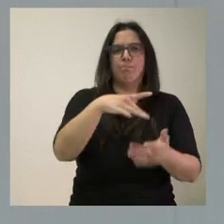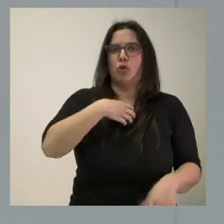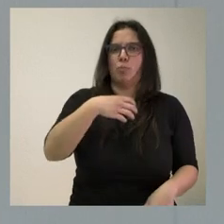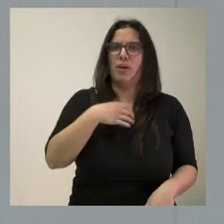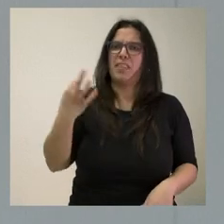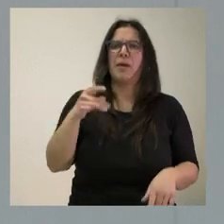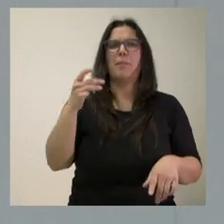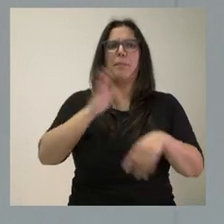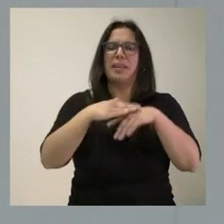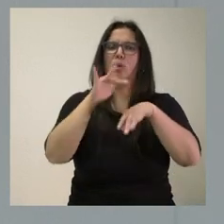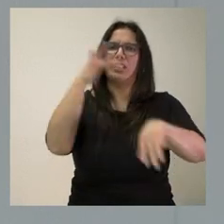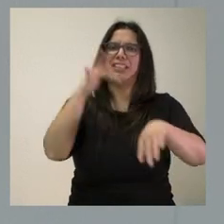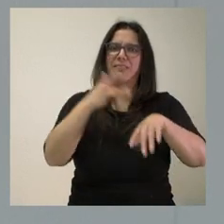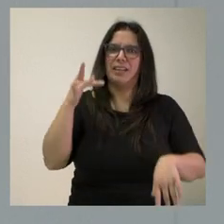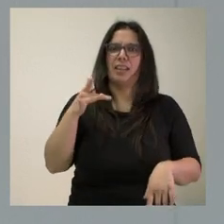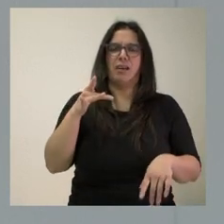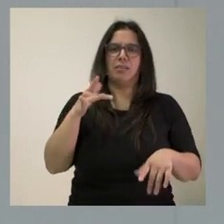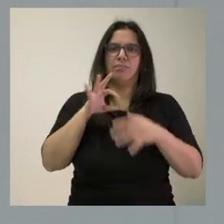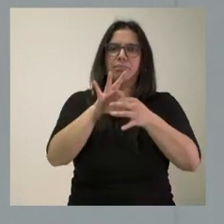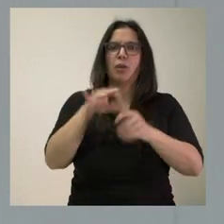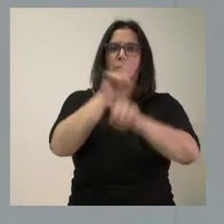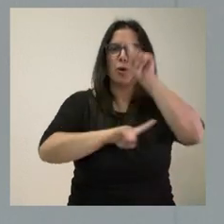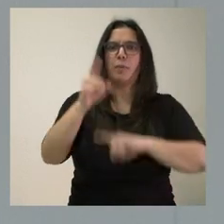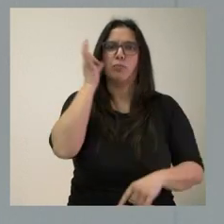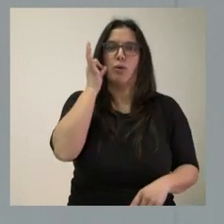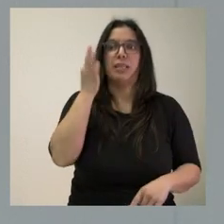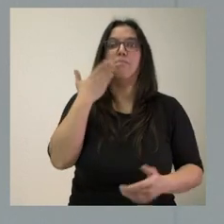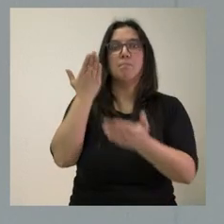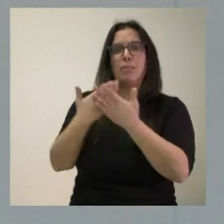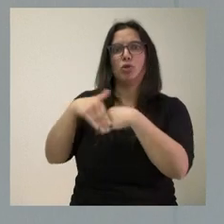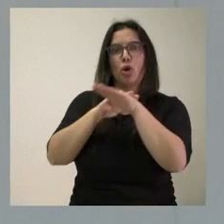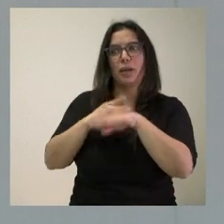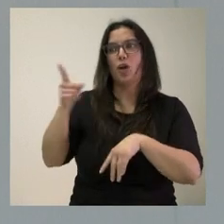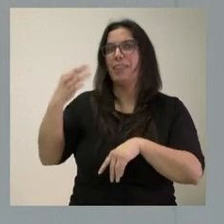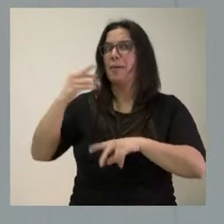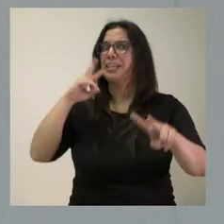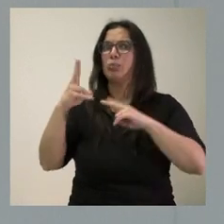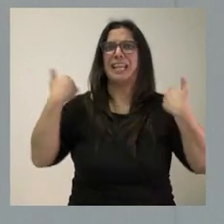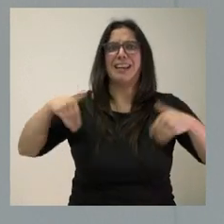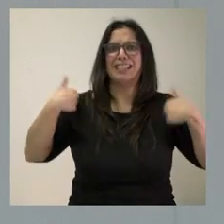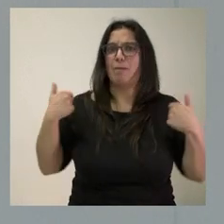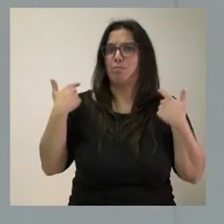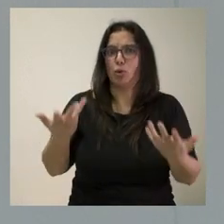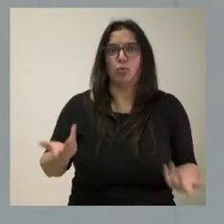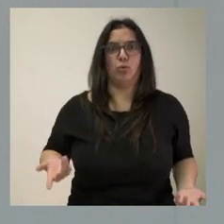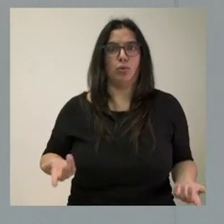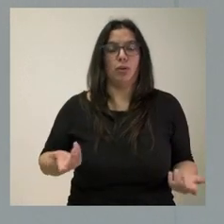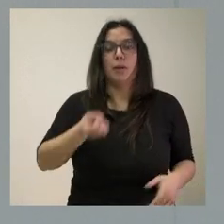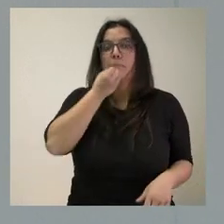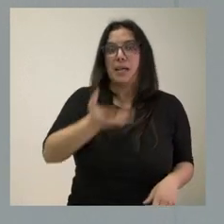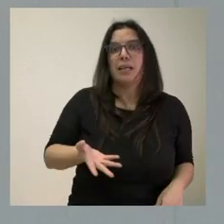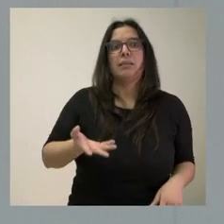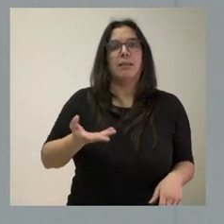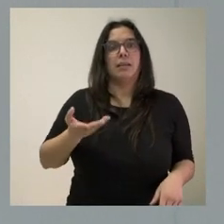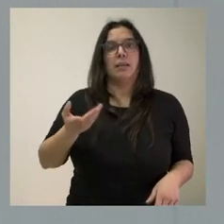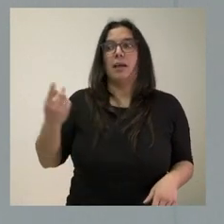hacia los problemas de las mujeres y aquí animamos al Gobierno a reaccionar y reaccionar pronto. Está bien que se fijen en lo que